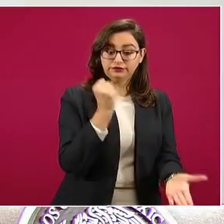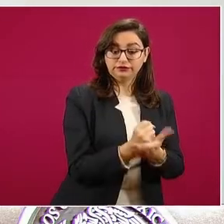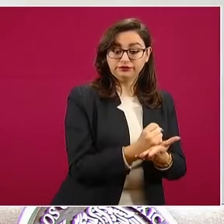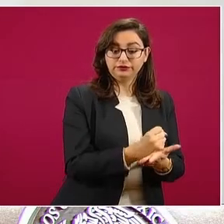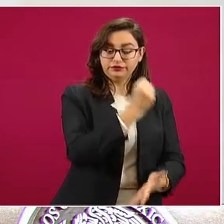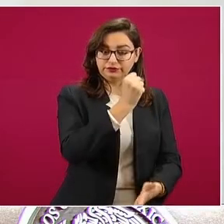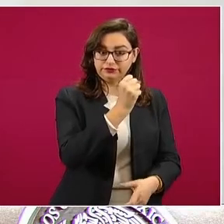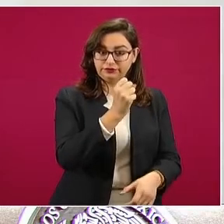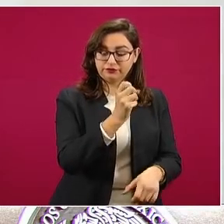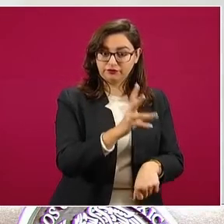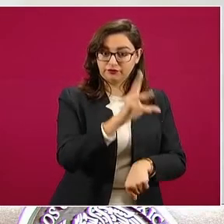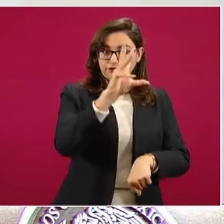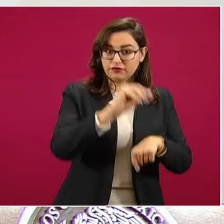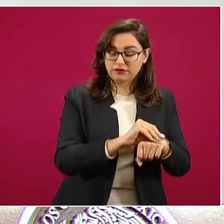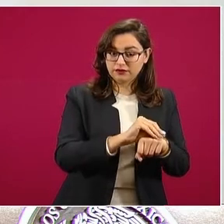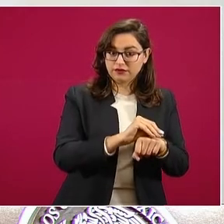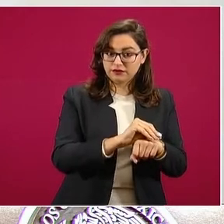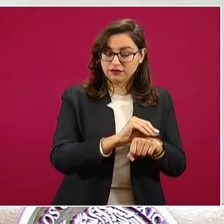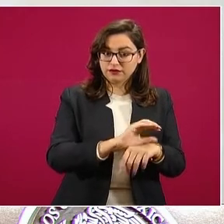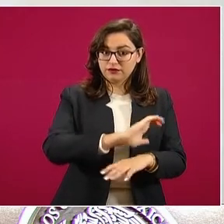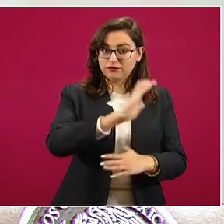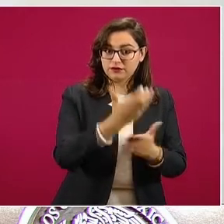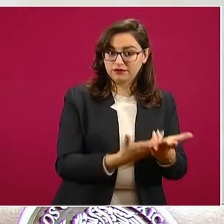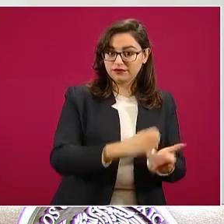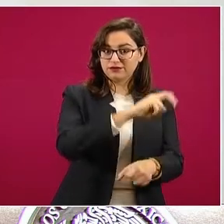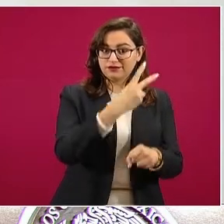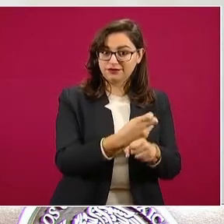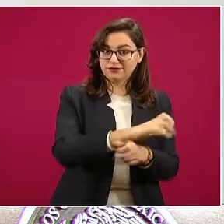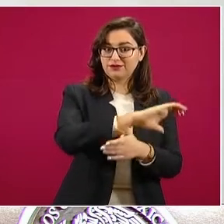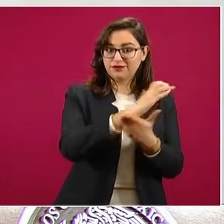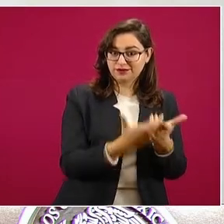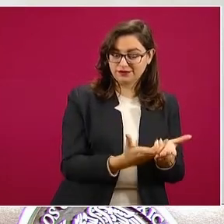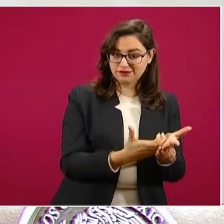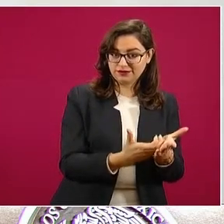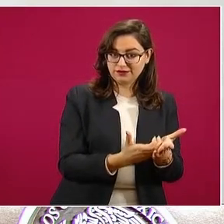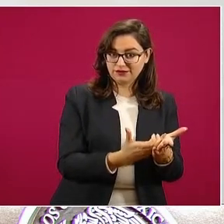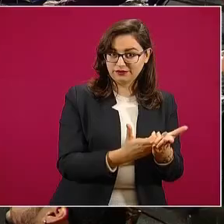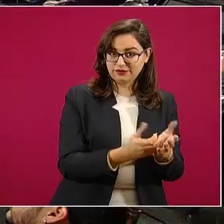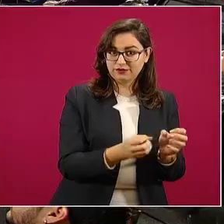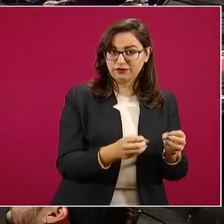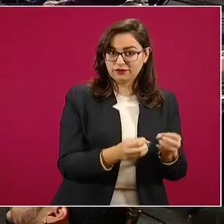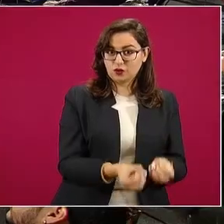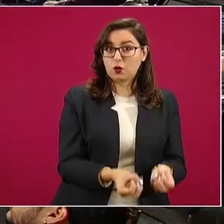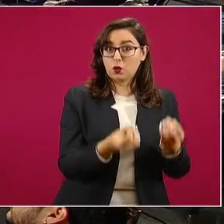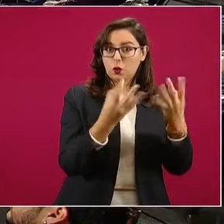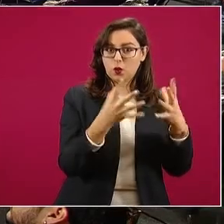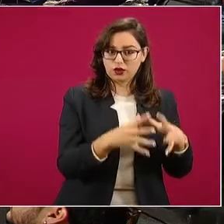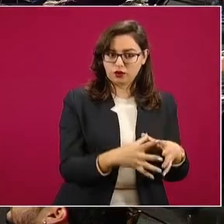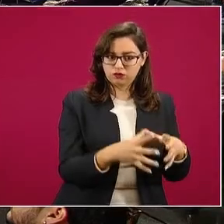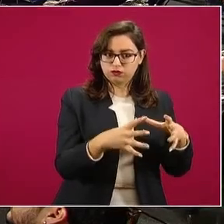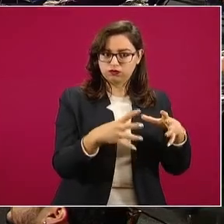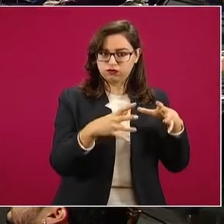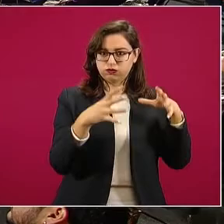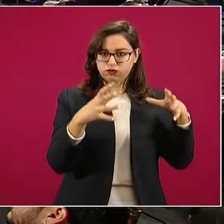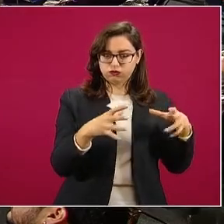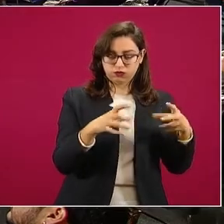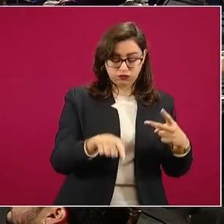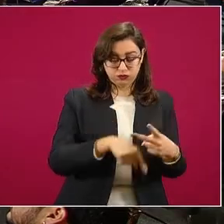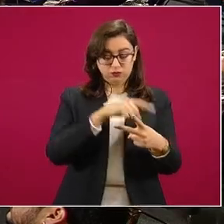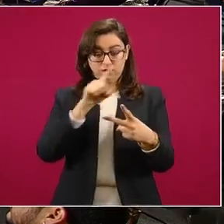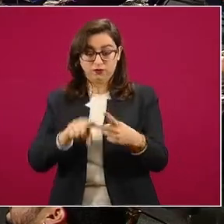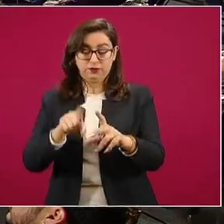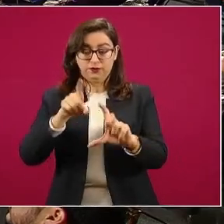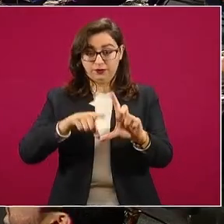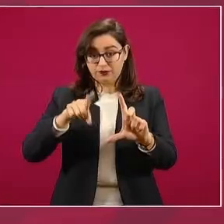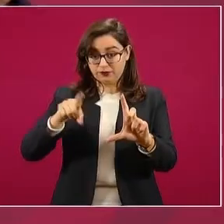outsourcing y lo que ha pasado en diciembre, porque ahí está la esencia de nuestra